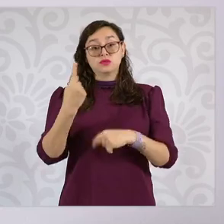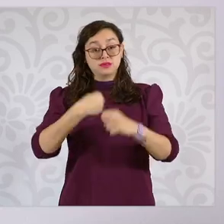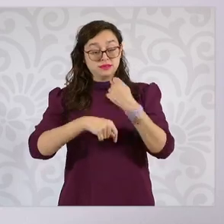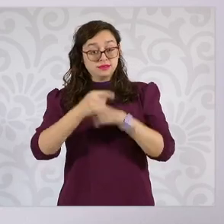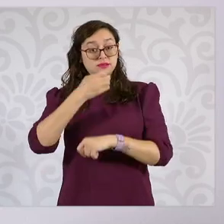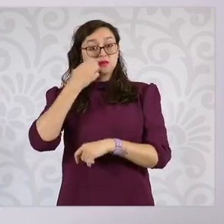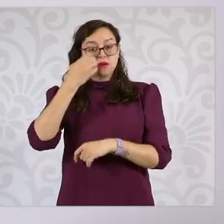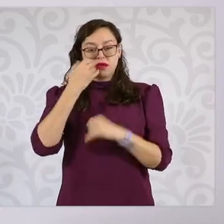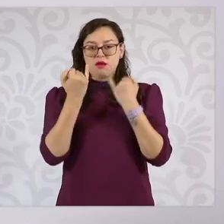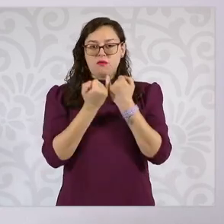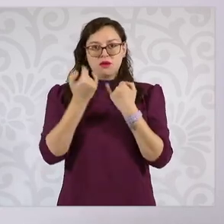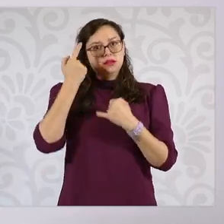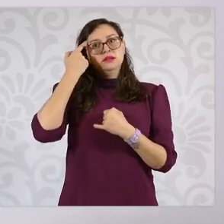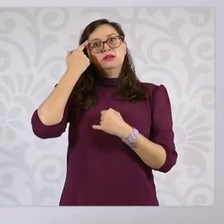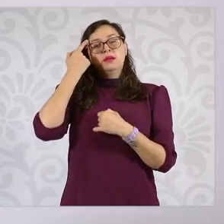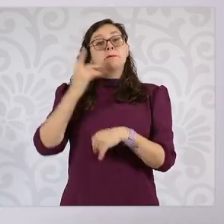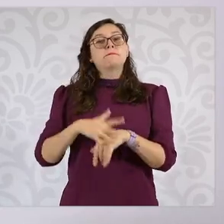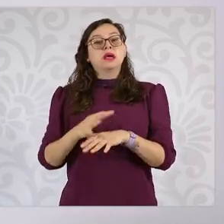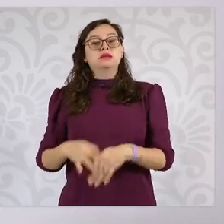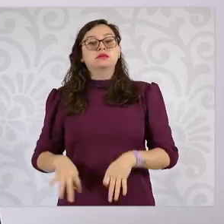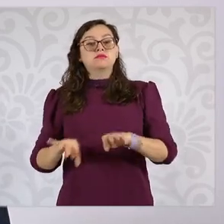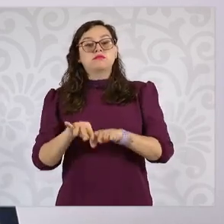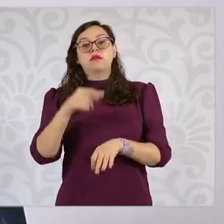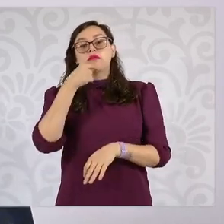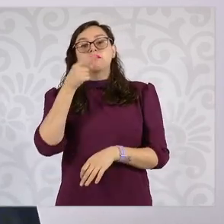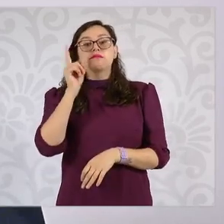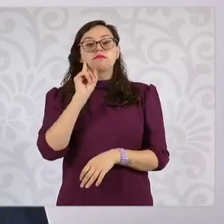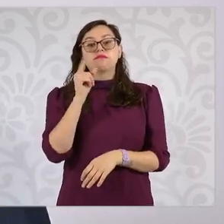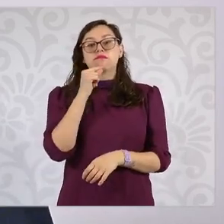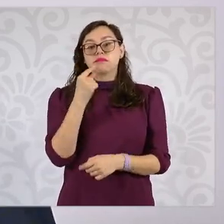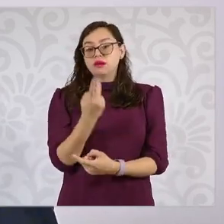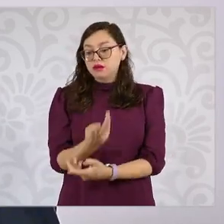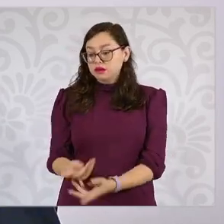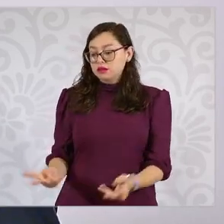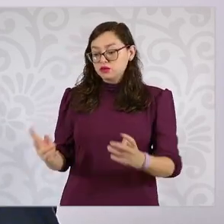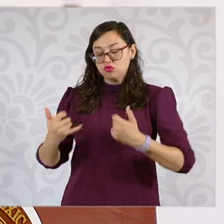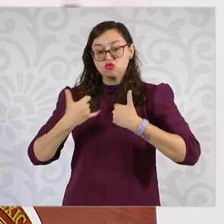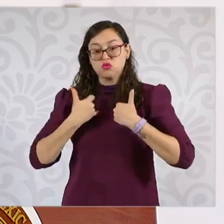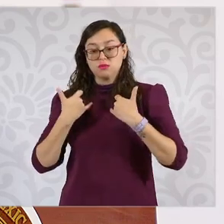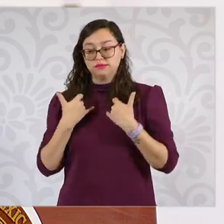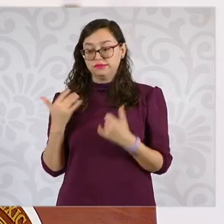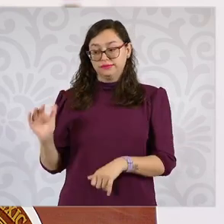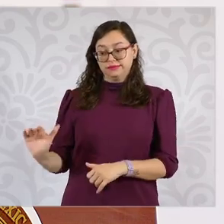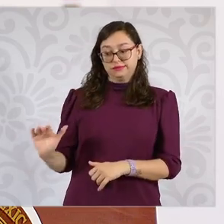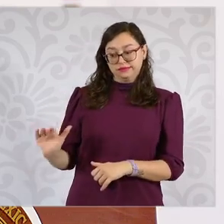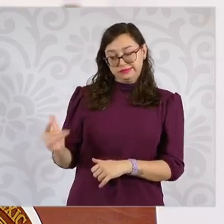importante, en los niños, en las niñas, en los adolescentes.